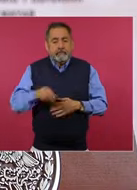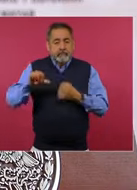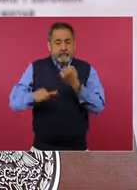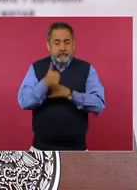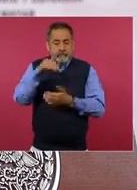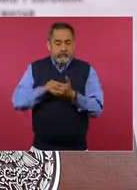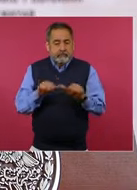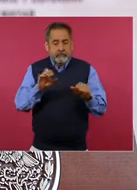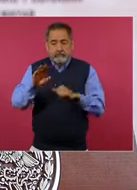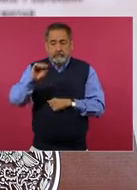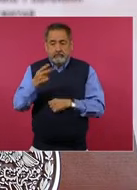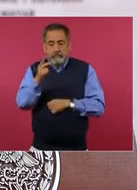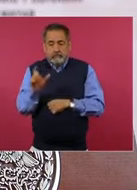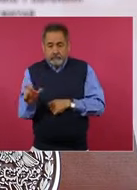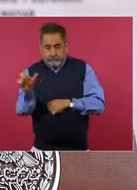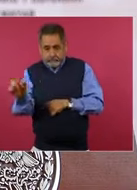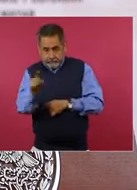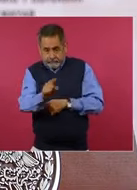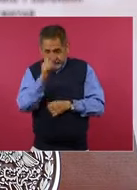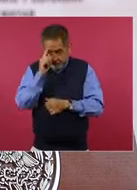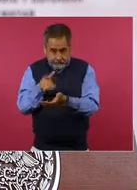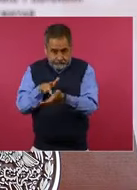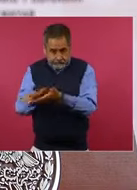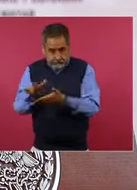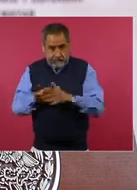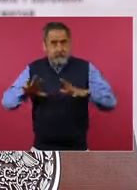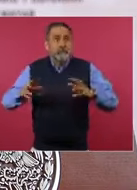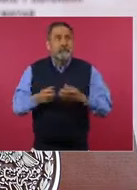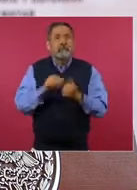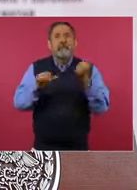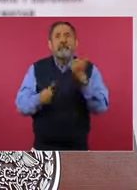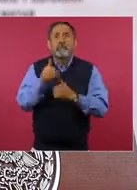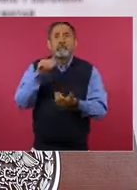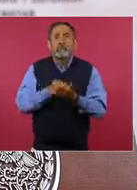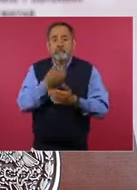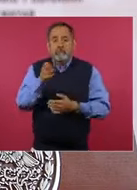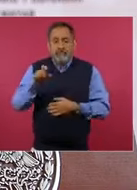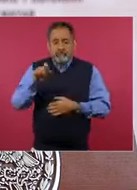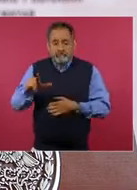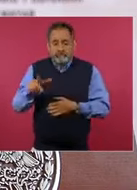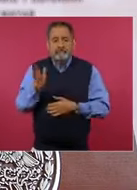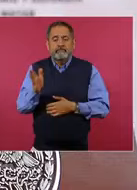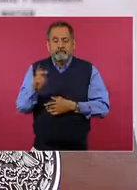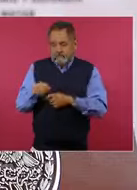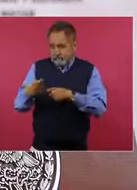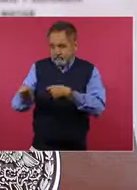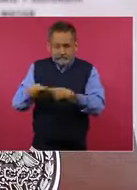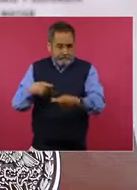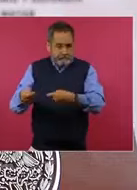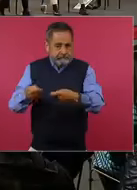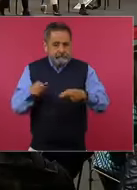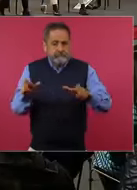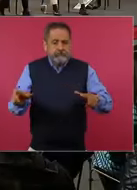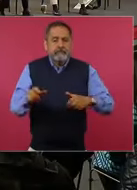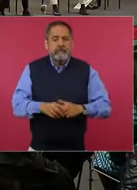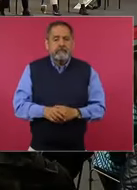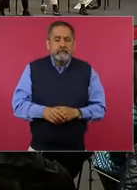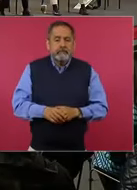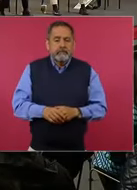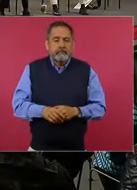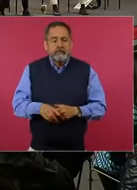mil 692 tarjetas se han entregado ya 11 mil 427, el resto ha sido temas de